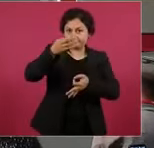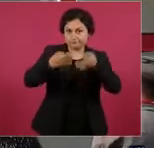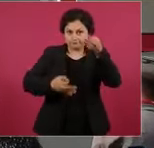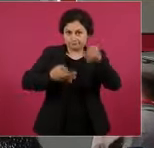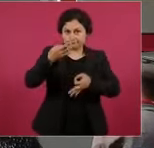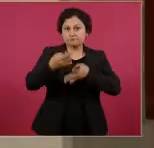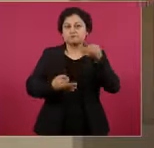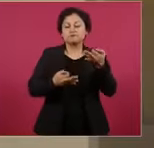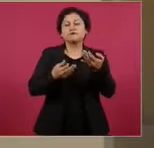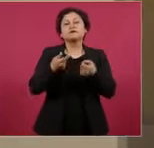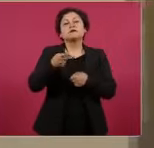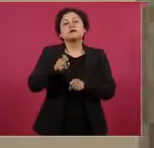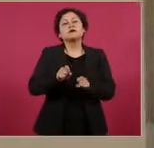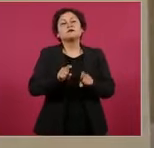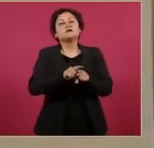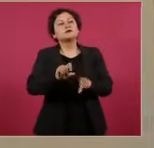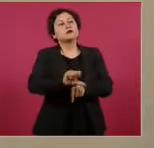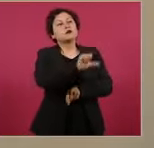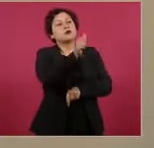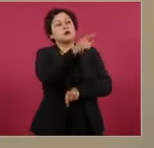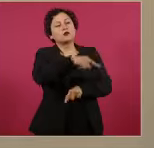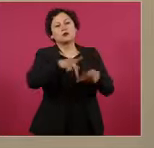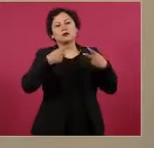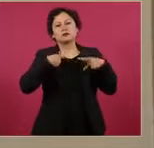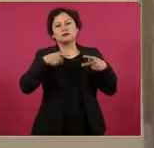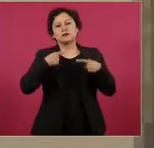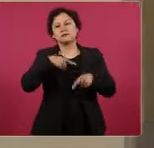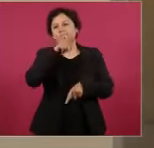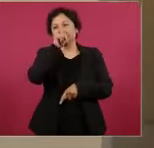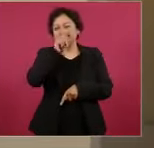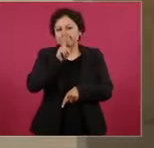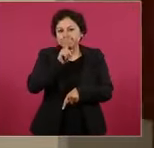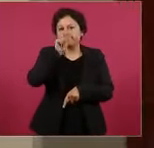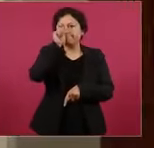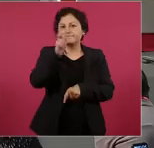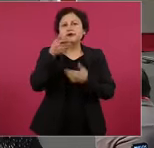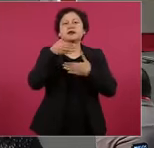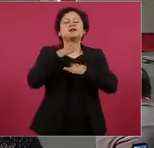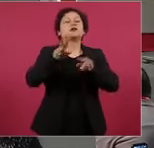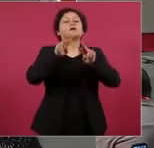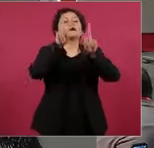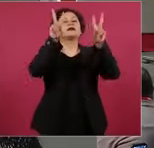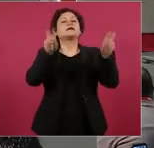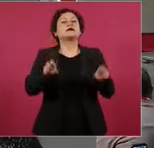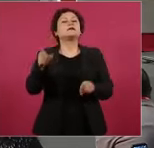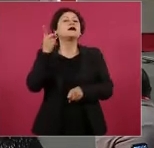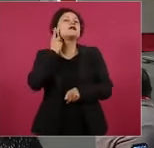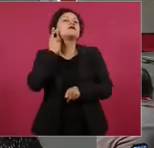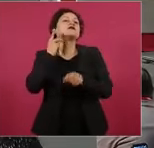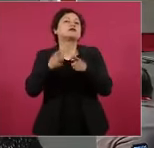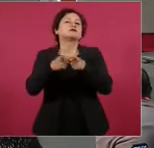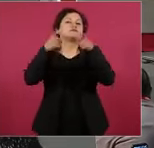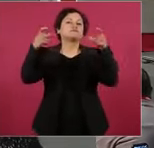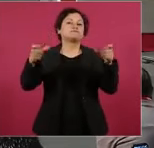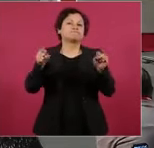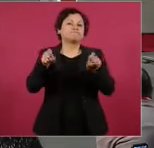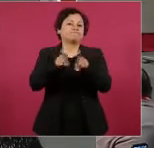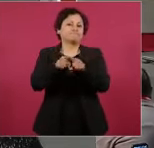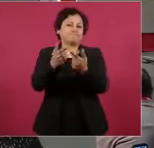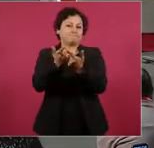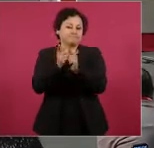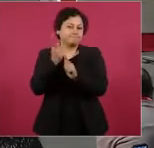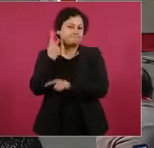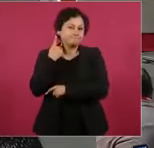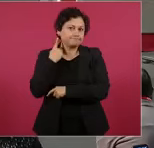que se ha venido dando alrededor de la supuesta sobre representación. Pero es importante porque, como sabemos, esta